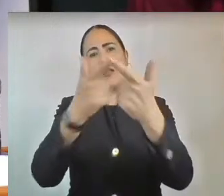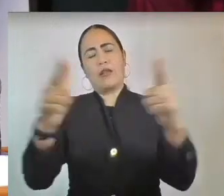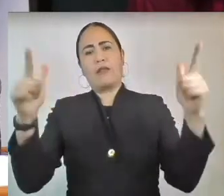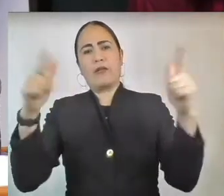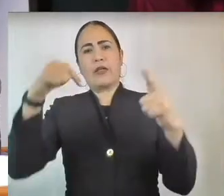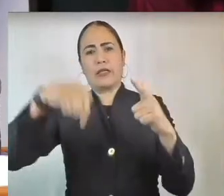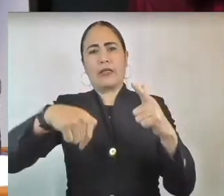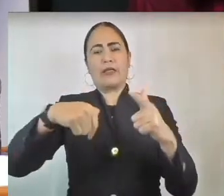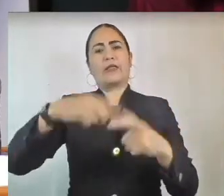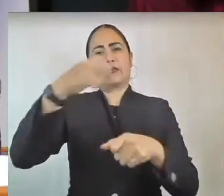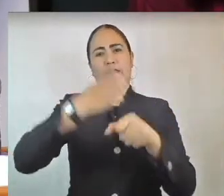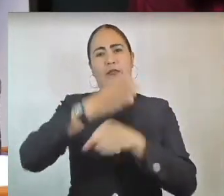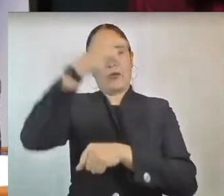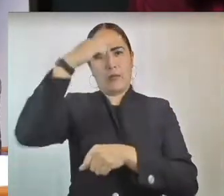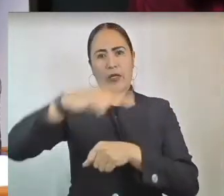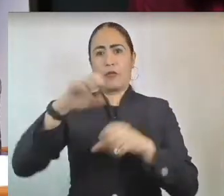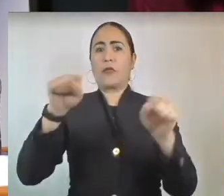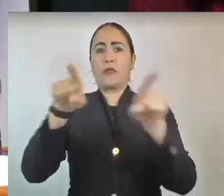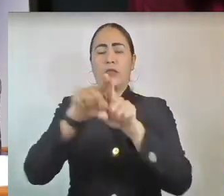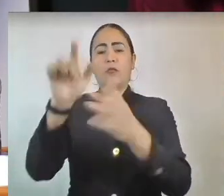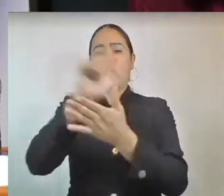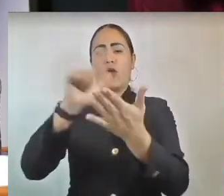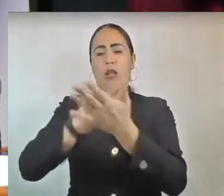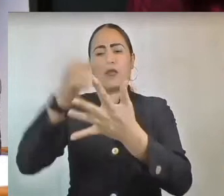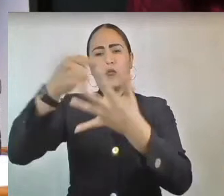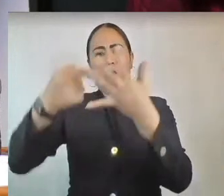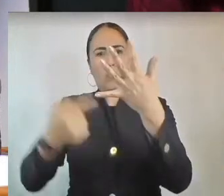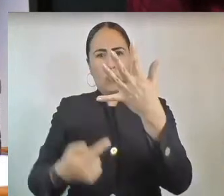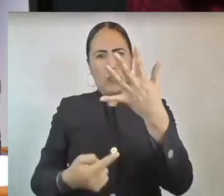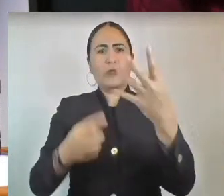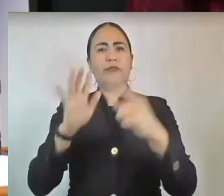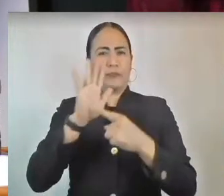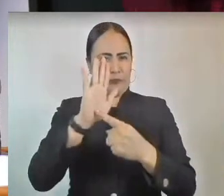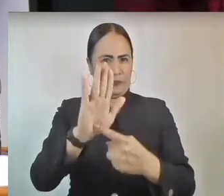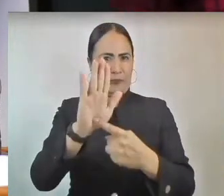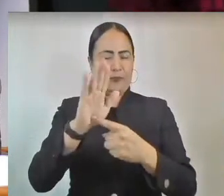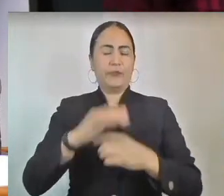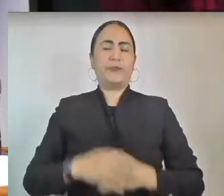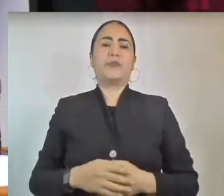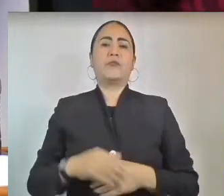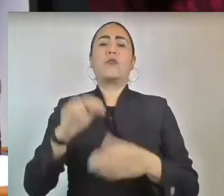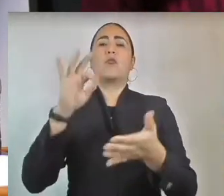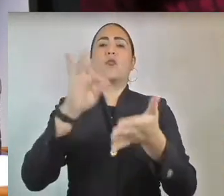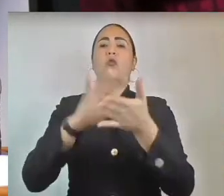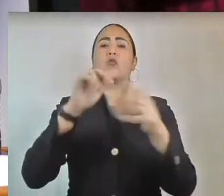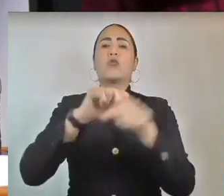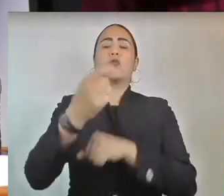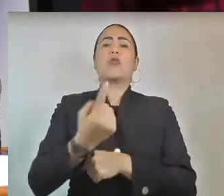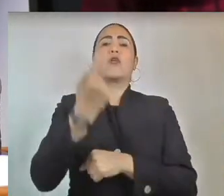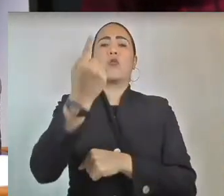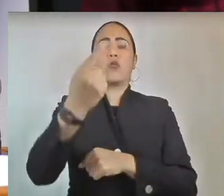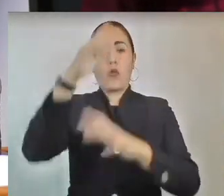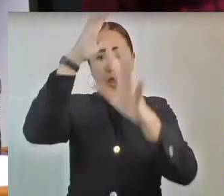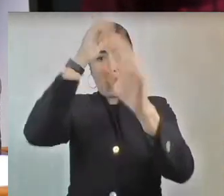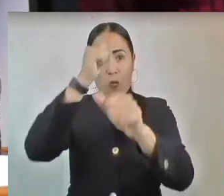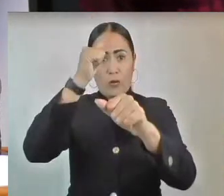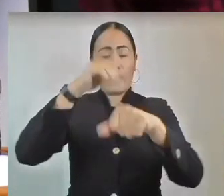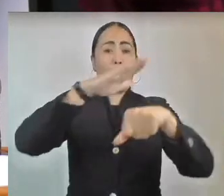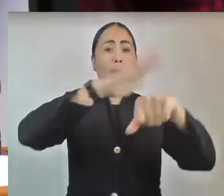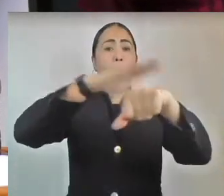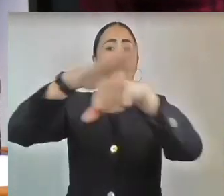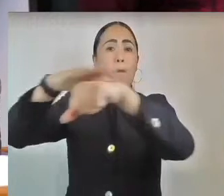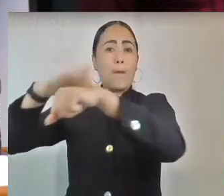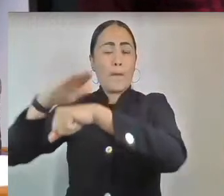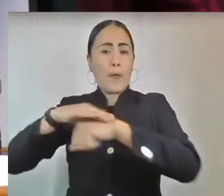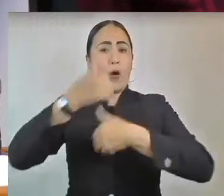leyes correspondientes, lo siguiente. Uno, acuerdo para emitir convocatoria en relación